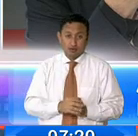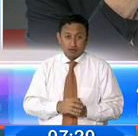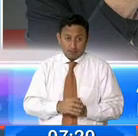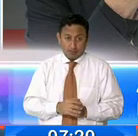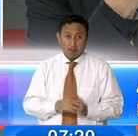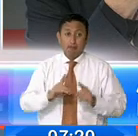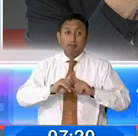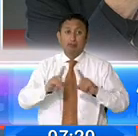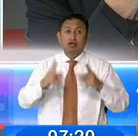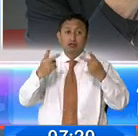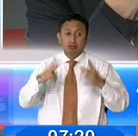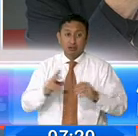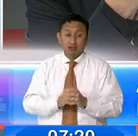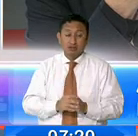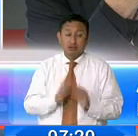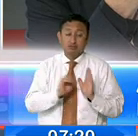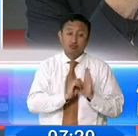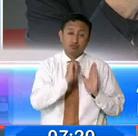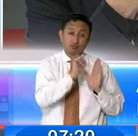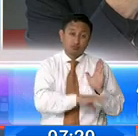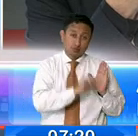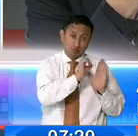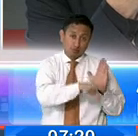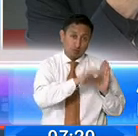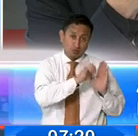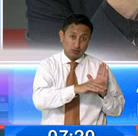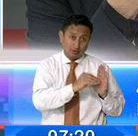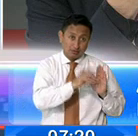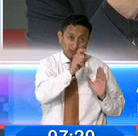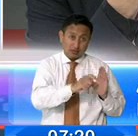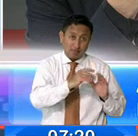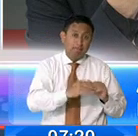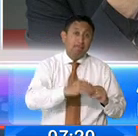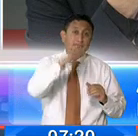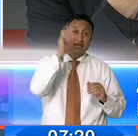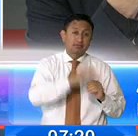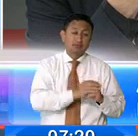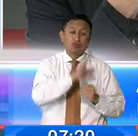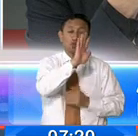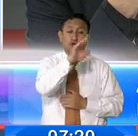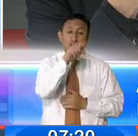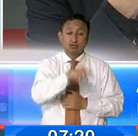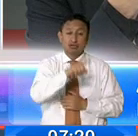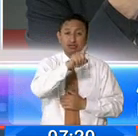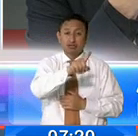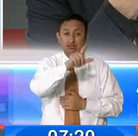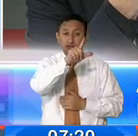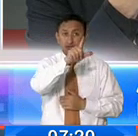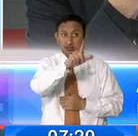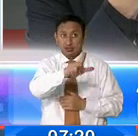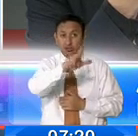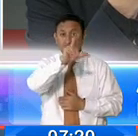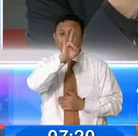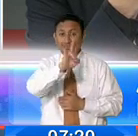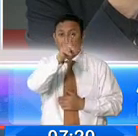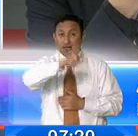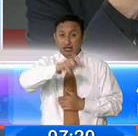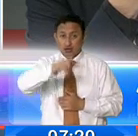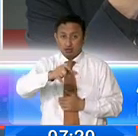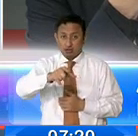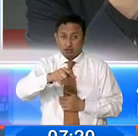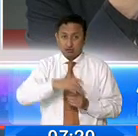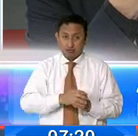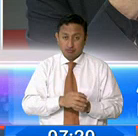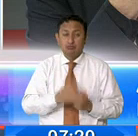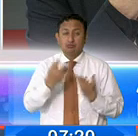también las donaciones han llegado ya a un número mayor de personas, que son 4.137 personas, que también